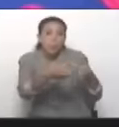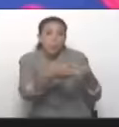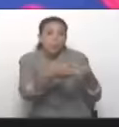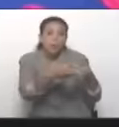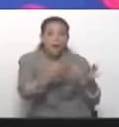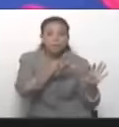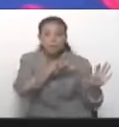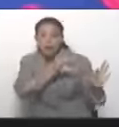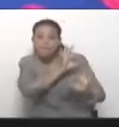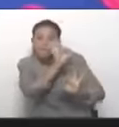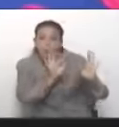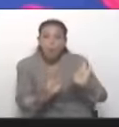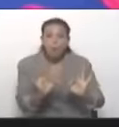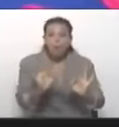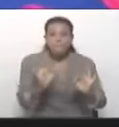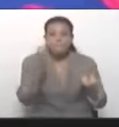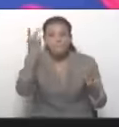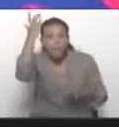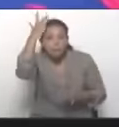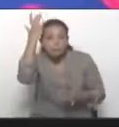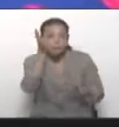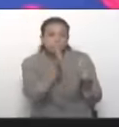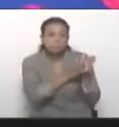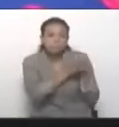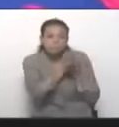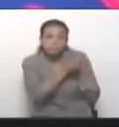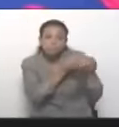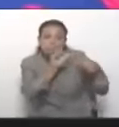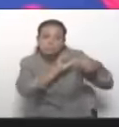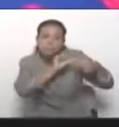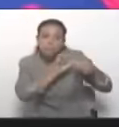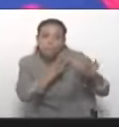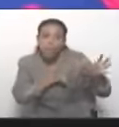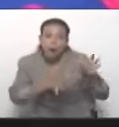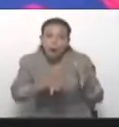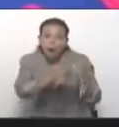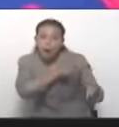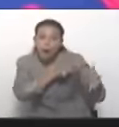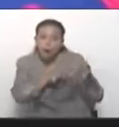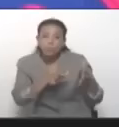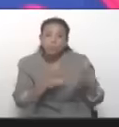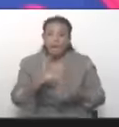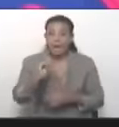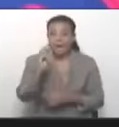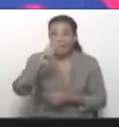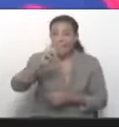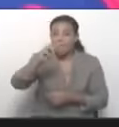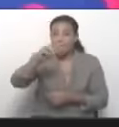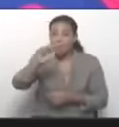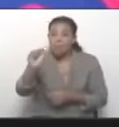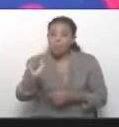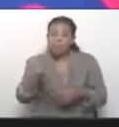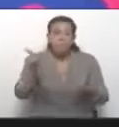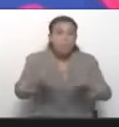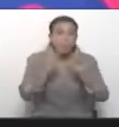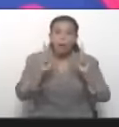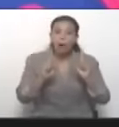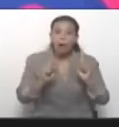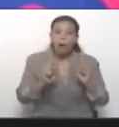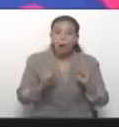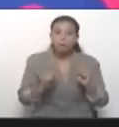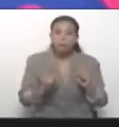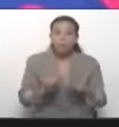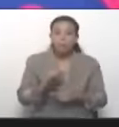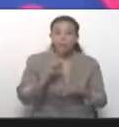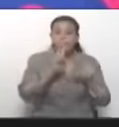jugada. Parecida a la que llevó a Carmona al golpe de Estado al poder por